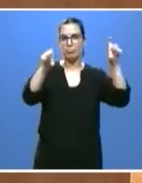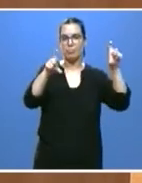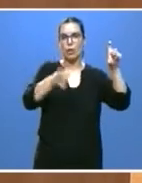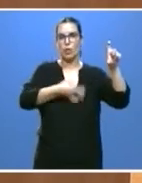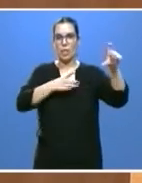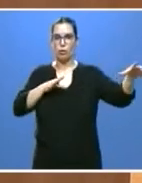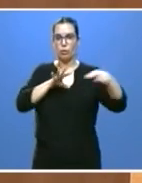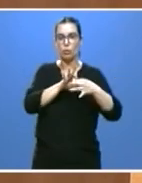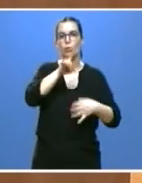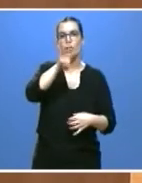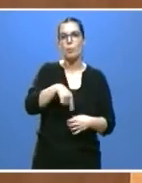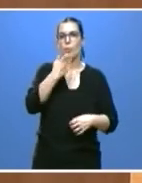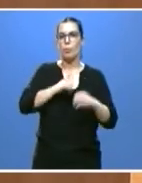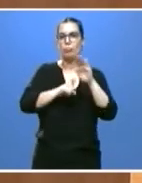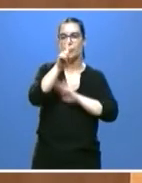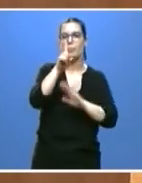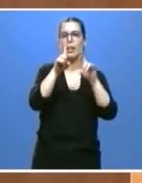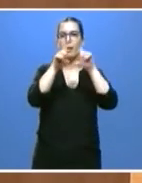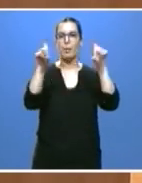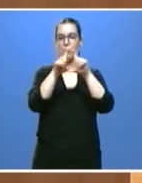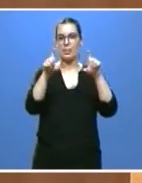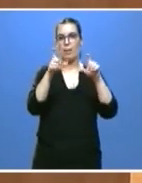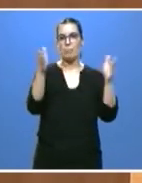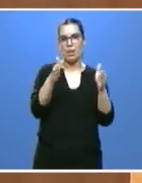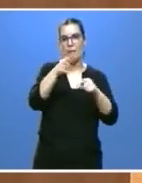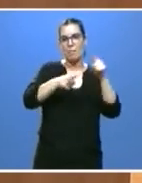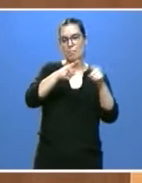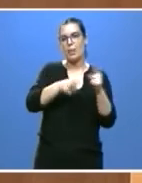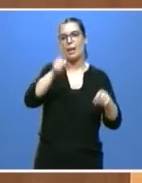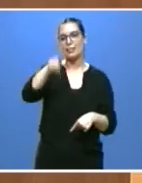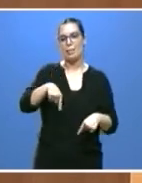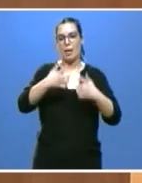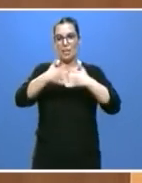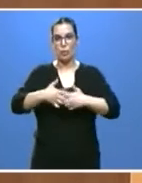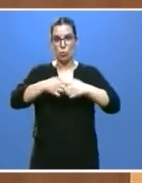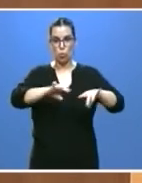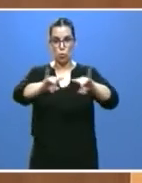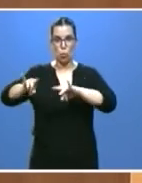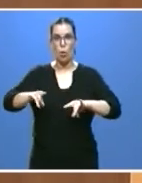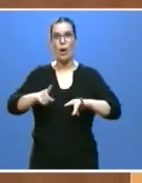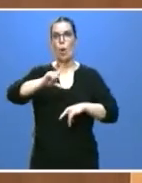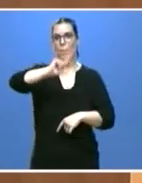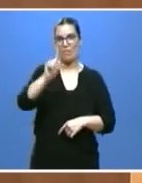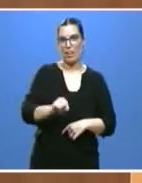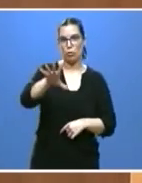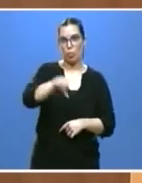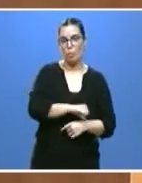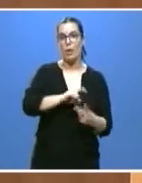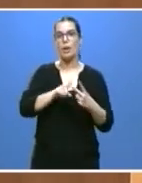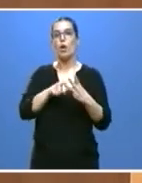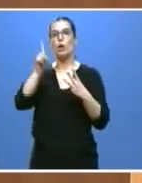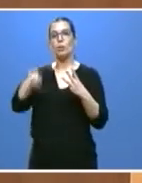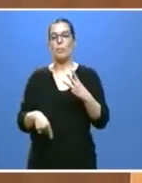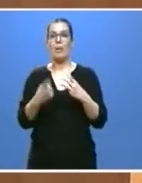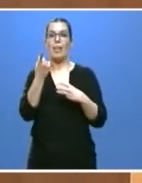plan de crecimiento de pymes, las rebajas en el precio de suelo industrial o la extensión de la tarifa plana para los